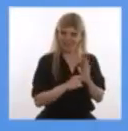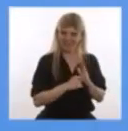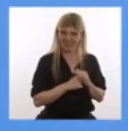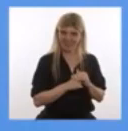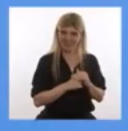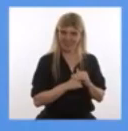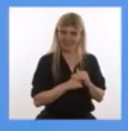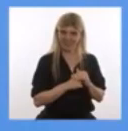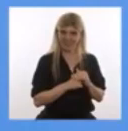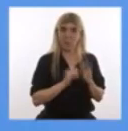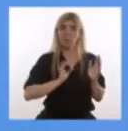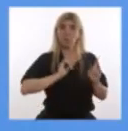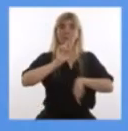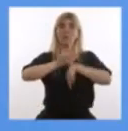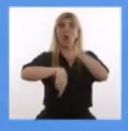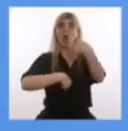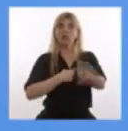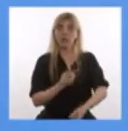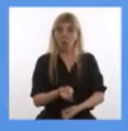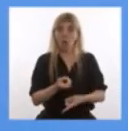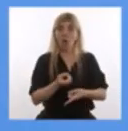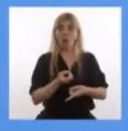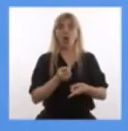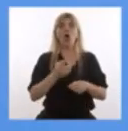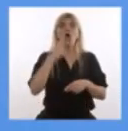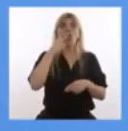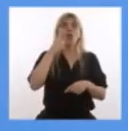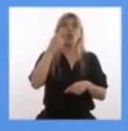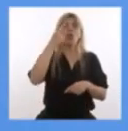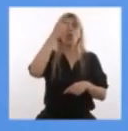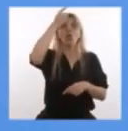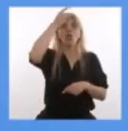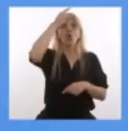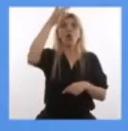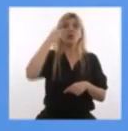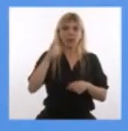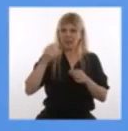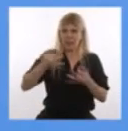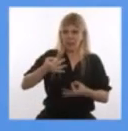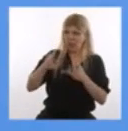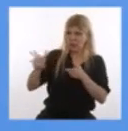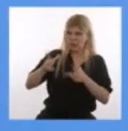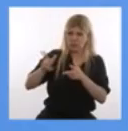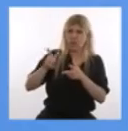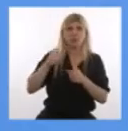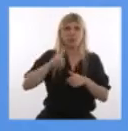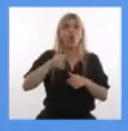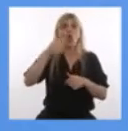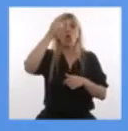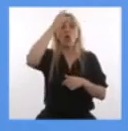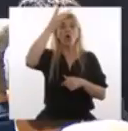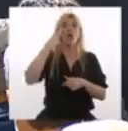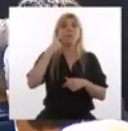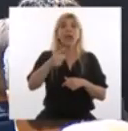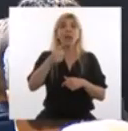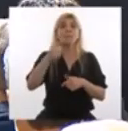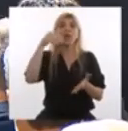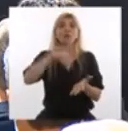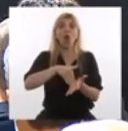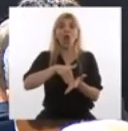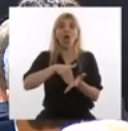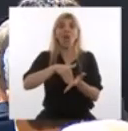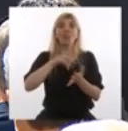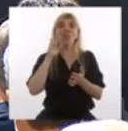El año entrante tendríamos que haber hecho frente a 12 mil millones de dólares de